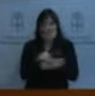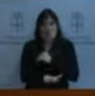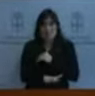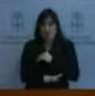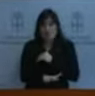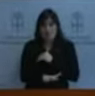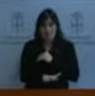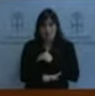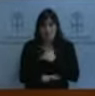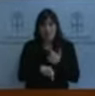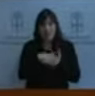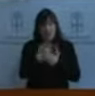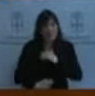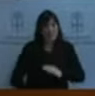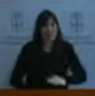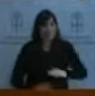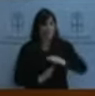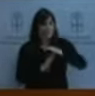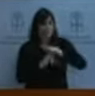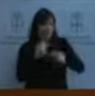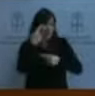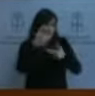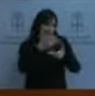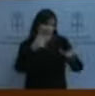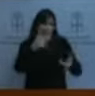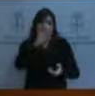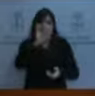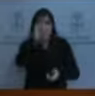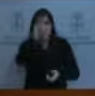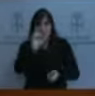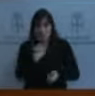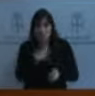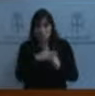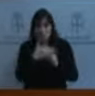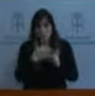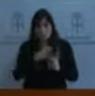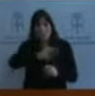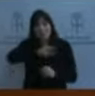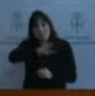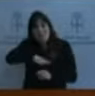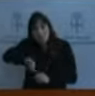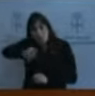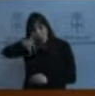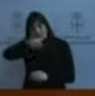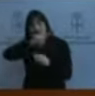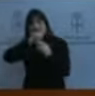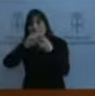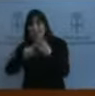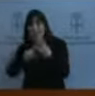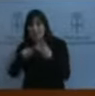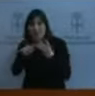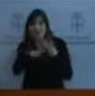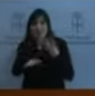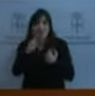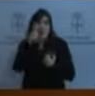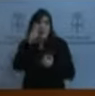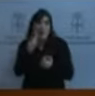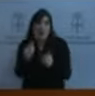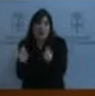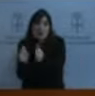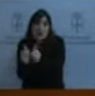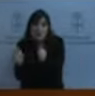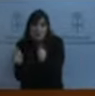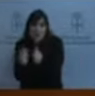pasó con el Gizpa. Y hay una tercera zona, que son las zonas más rurales, los núcleos más pequeños, donde están en zona de sombra o,